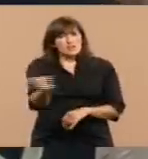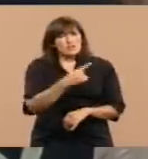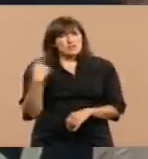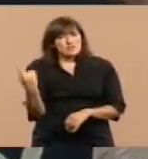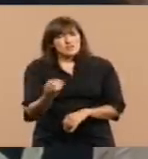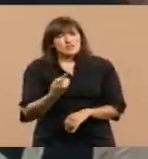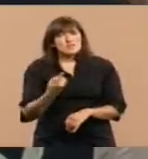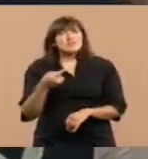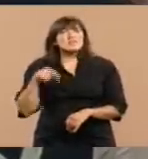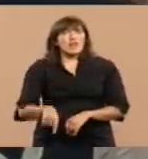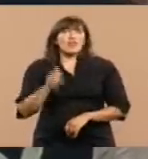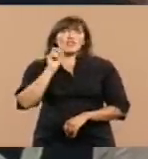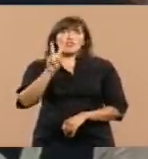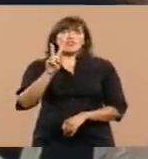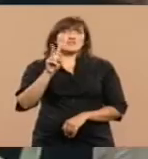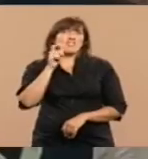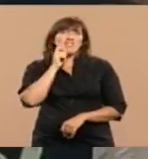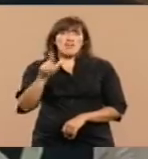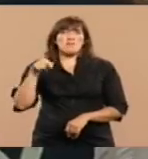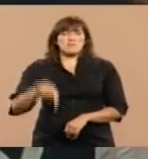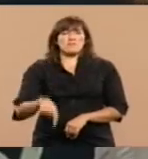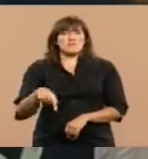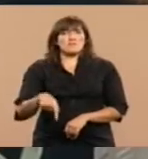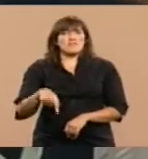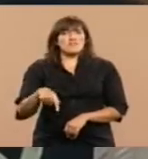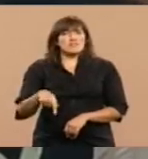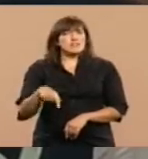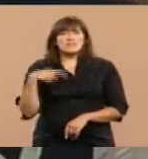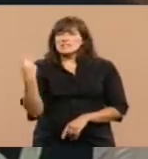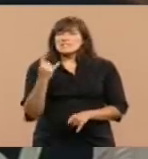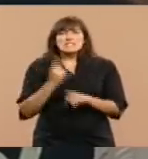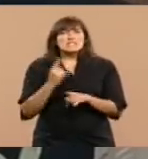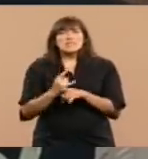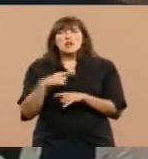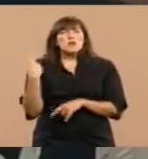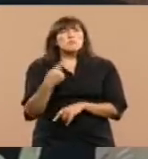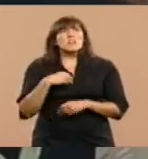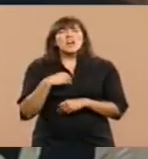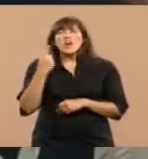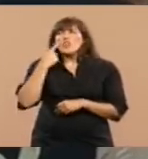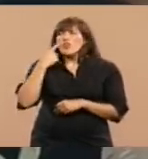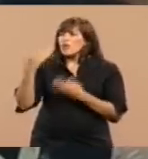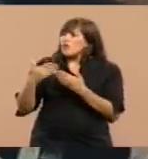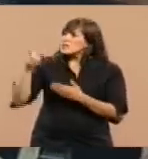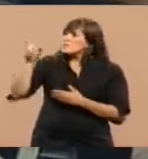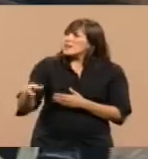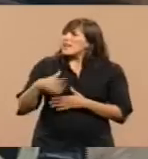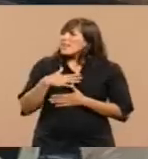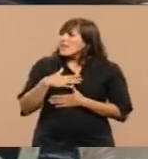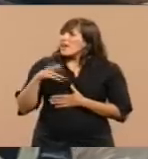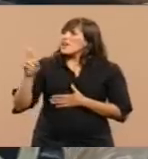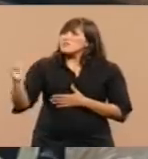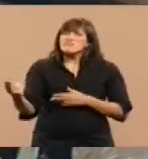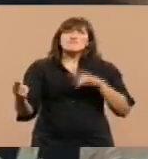2 de abril, en el cual también siempre todos hemos perdido algo, alguien muy querido,